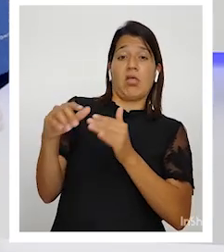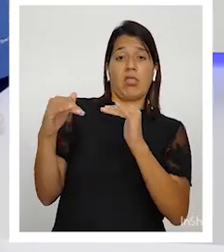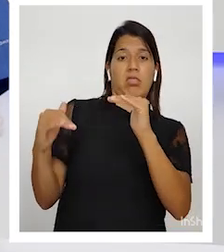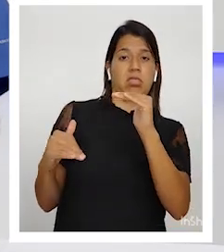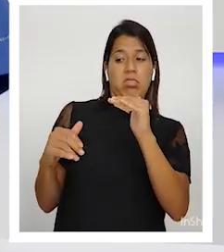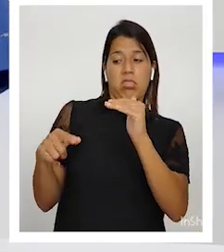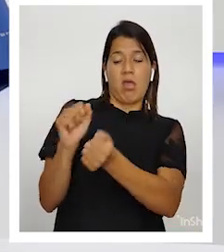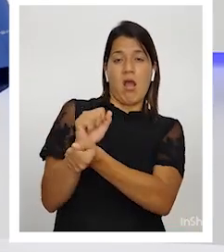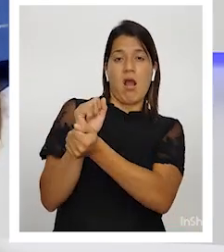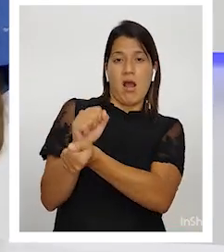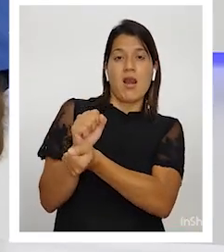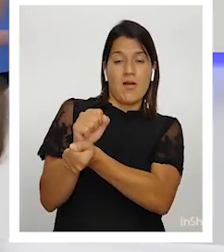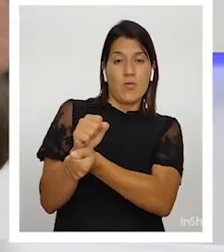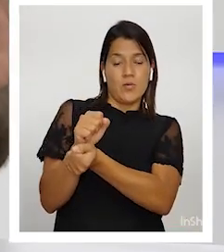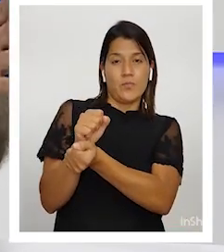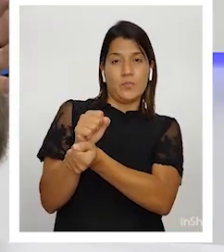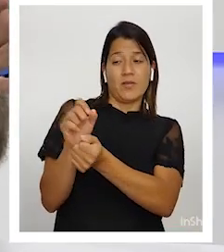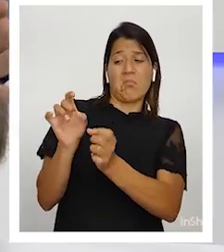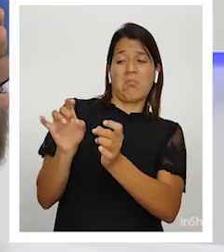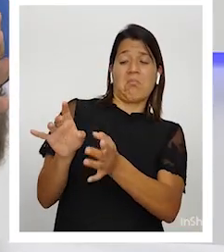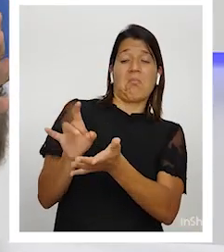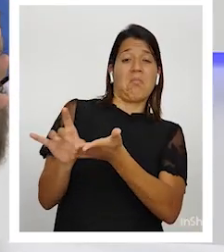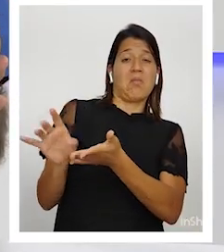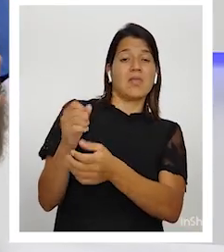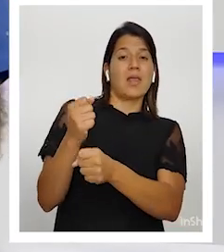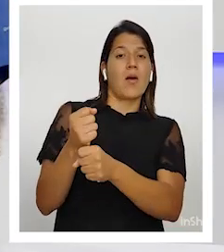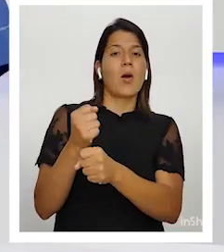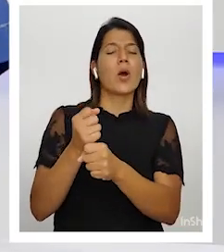Entonces, el problema es del continente.